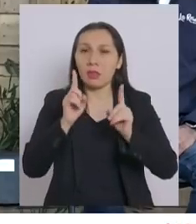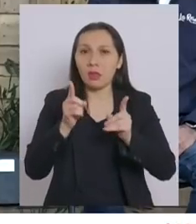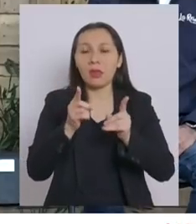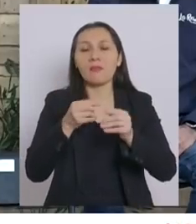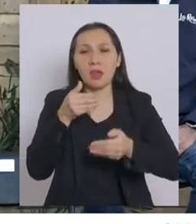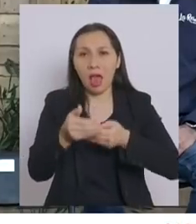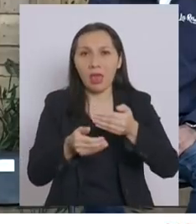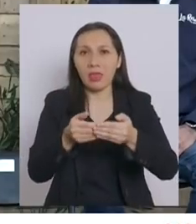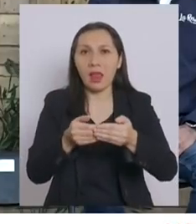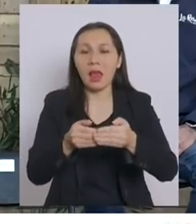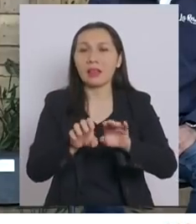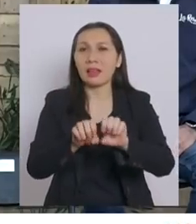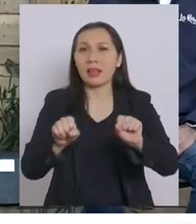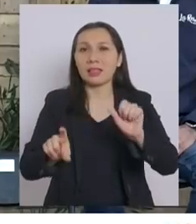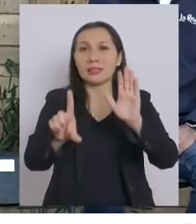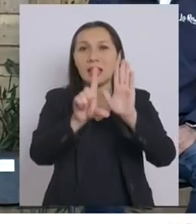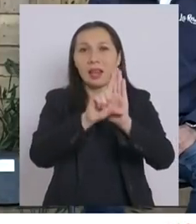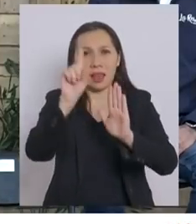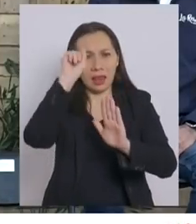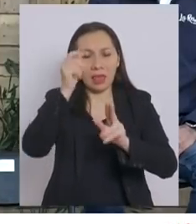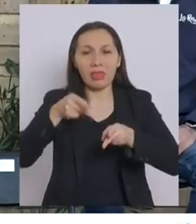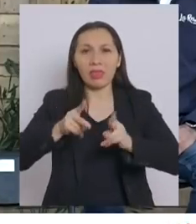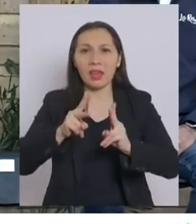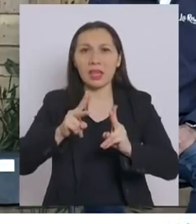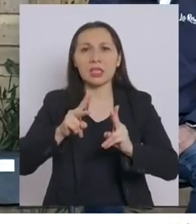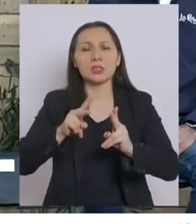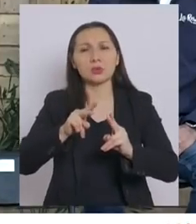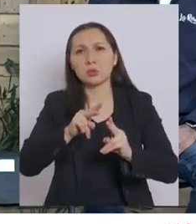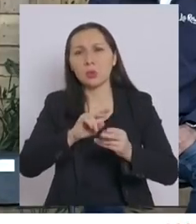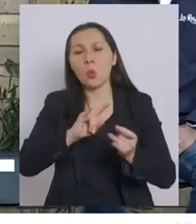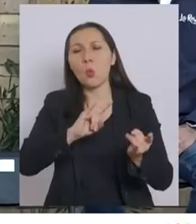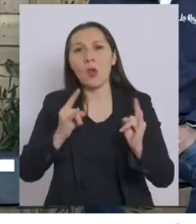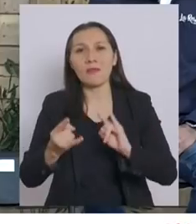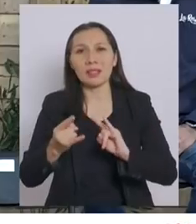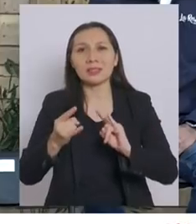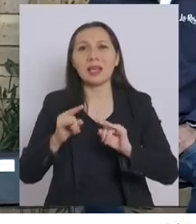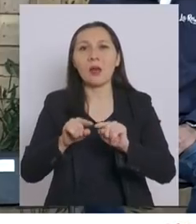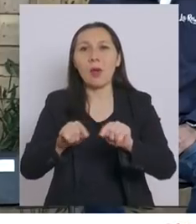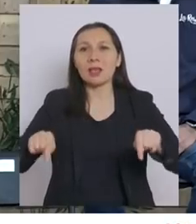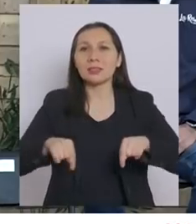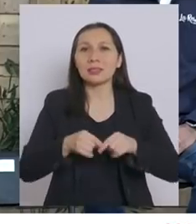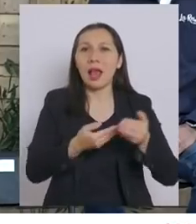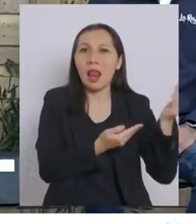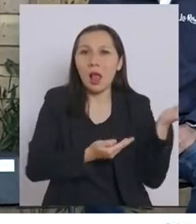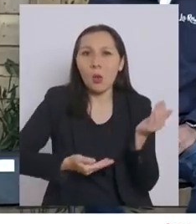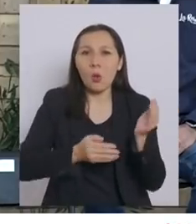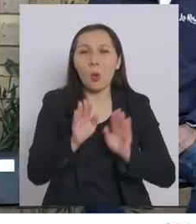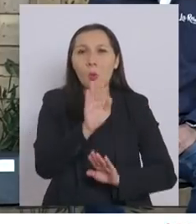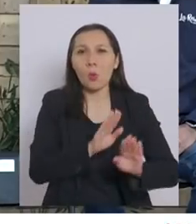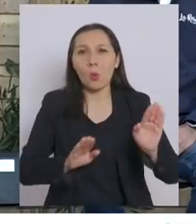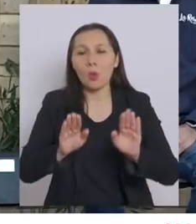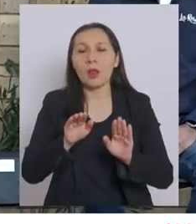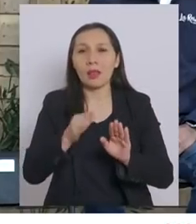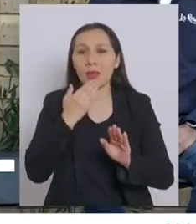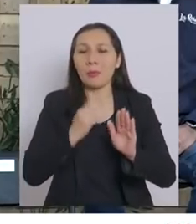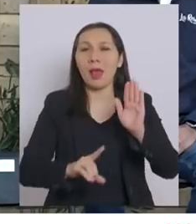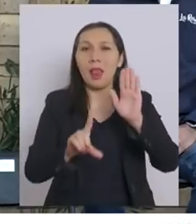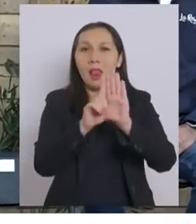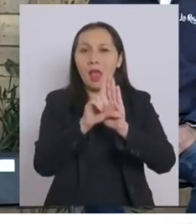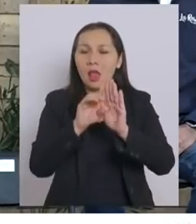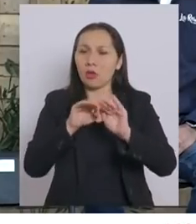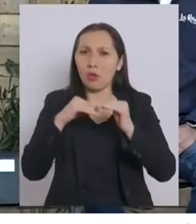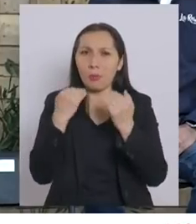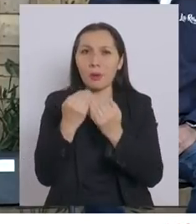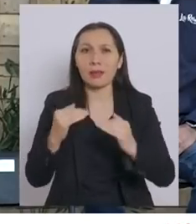sacar adelante la ley que crea el derecho universal a la sala cuna. Y la ley que establece la plena